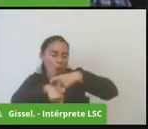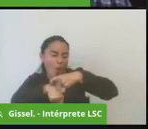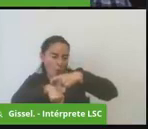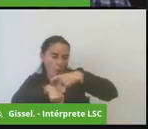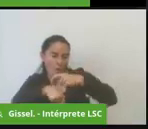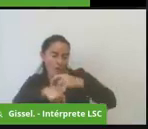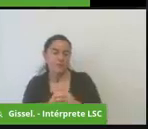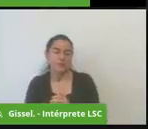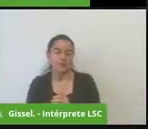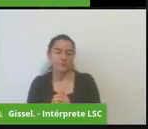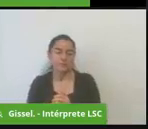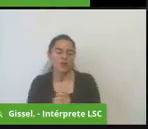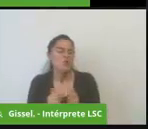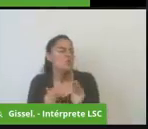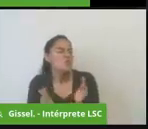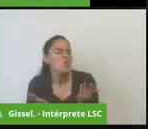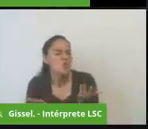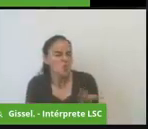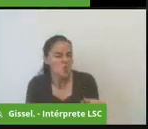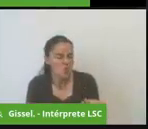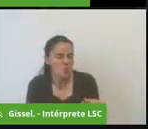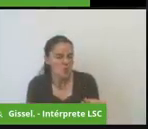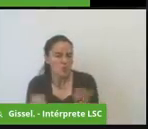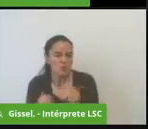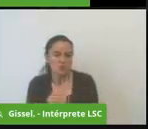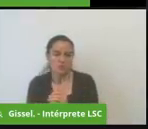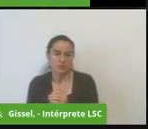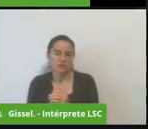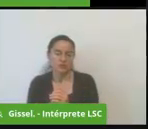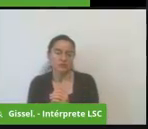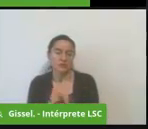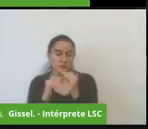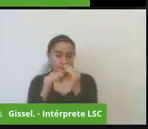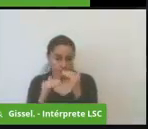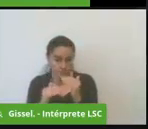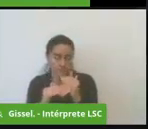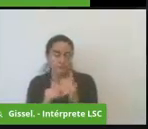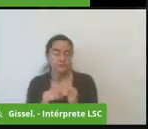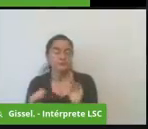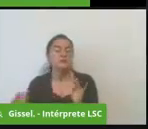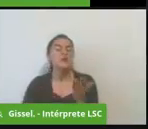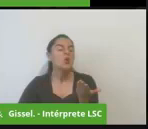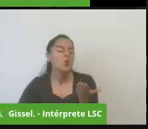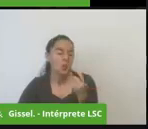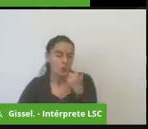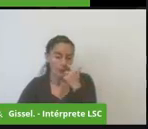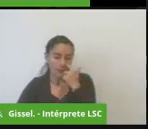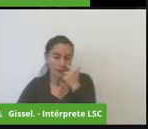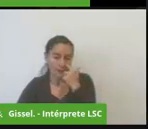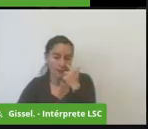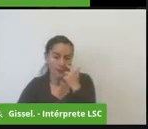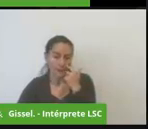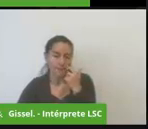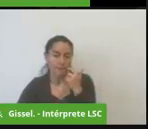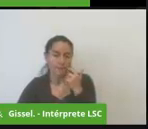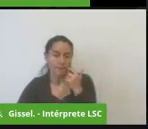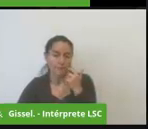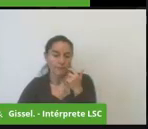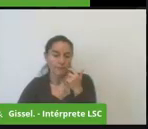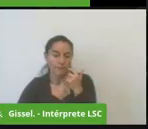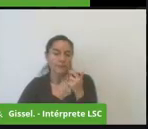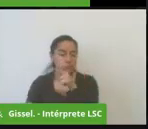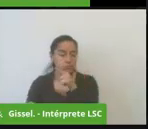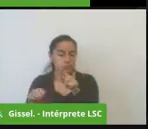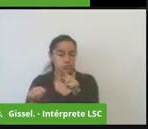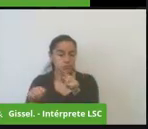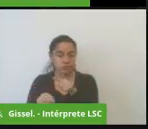el cómo para esto específicamente tenemos un espacio grande para